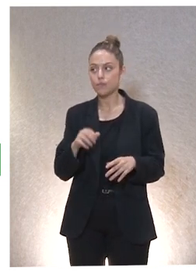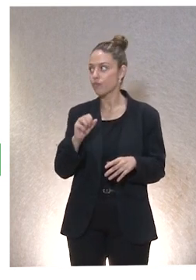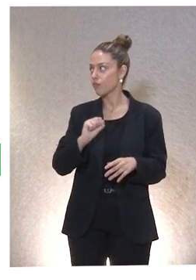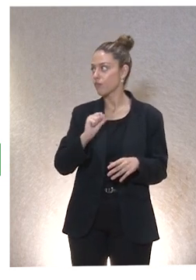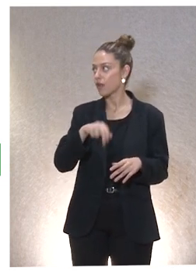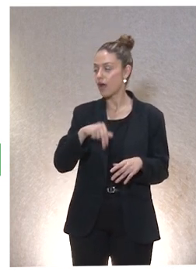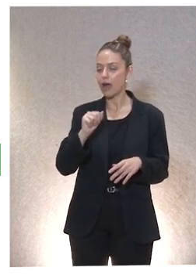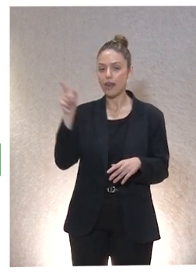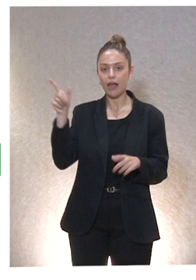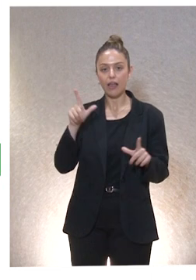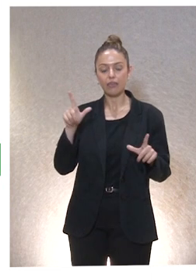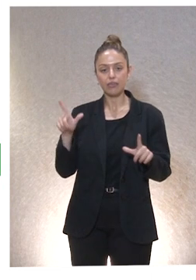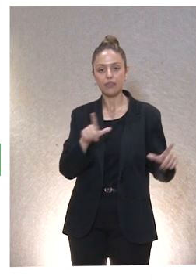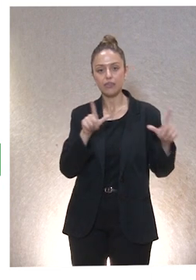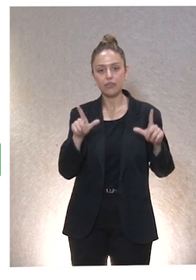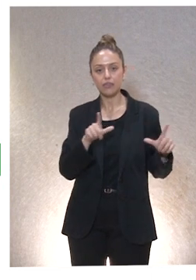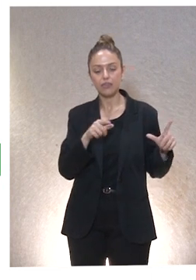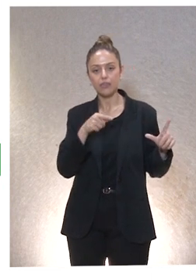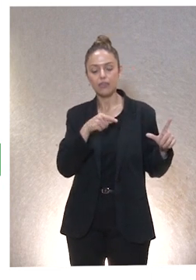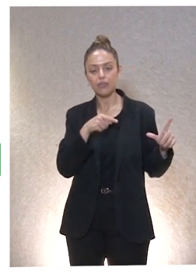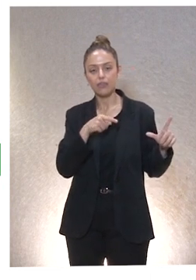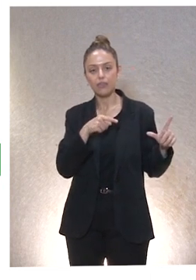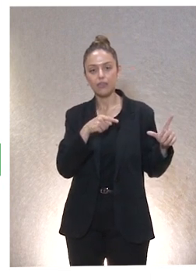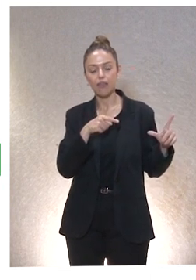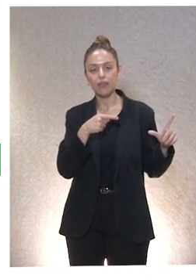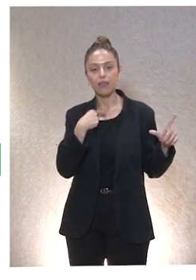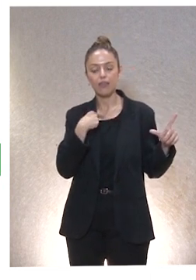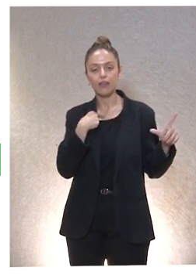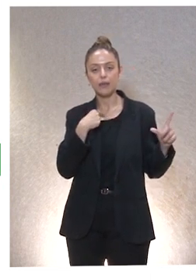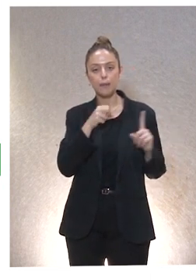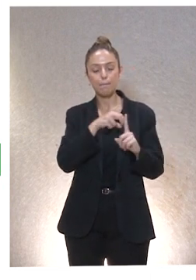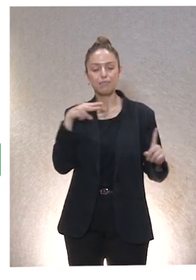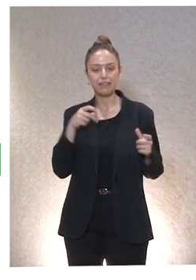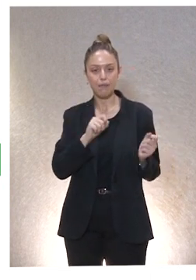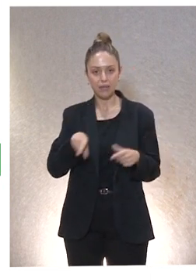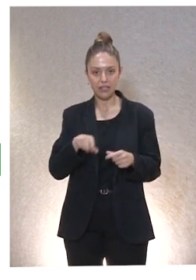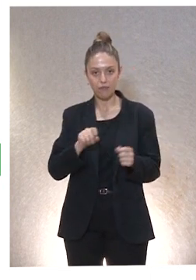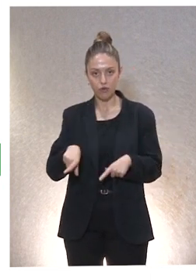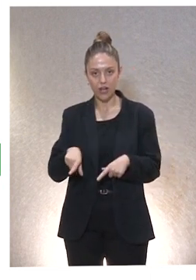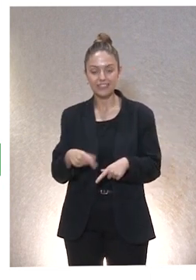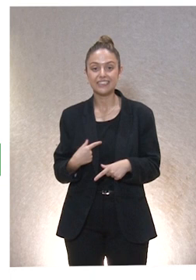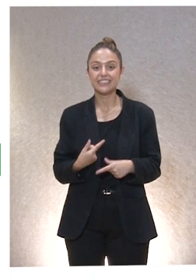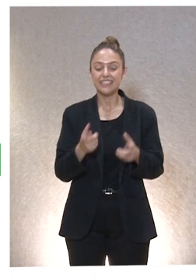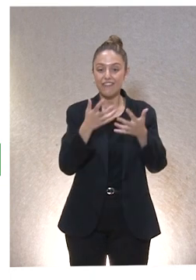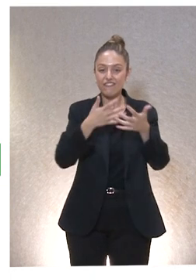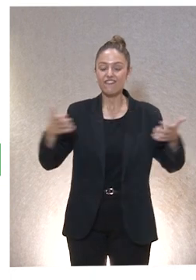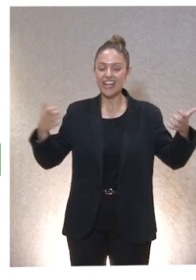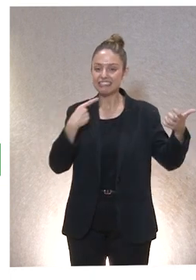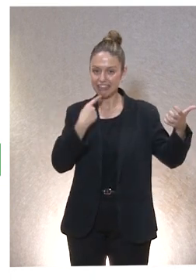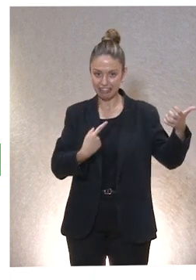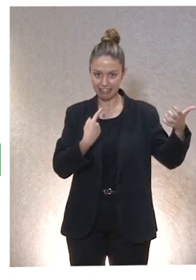la diapositiva, a partir de lo cual vais a ver un poquito lo de la metáfora. Las palabras textuales de Hobbes dicen